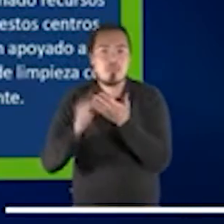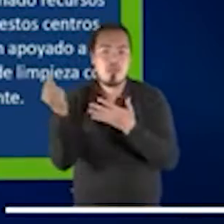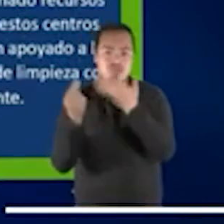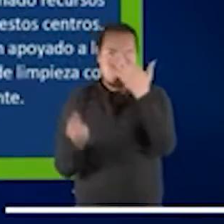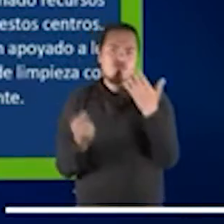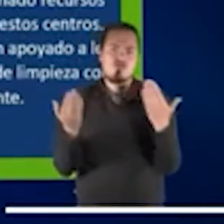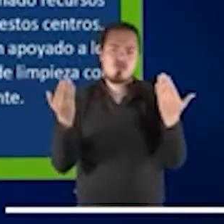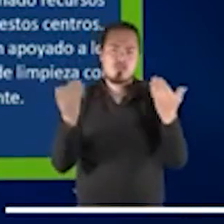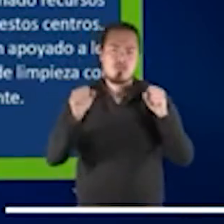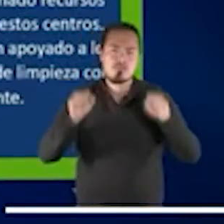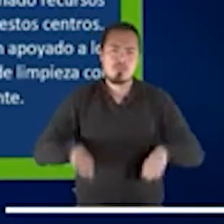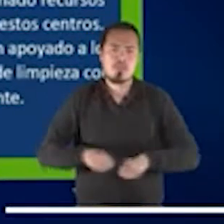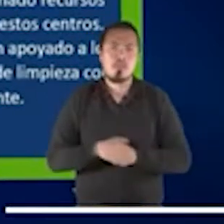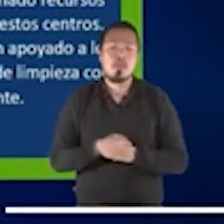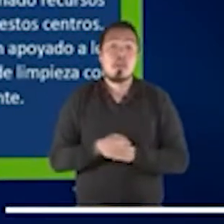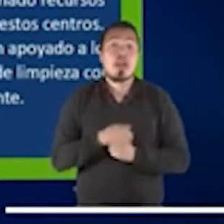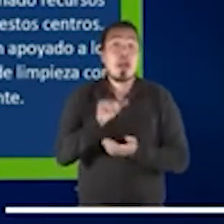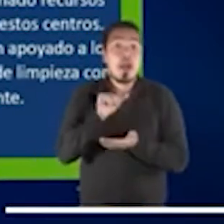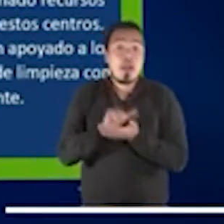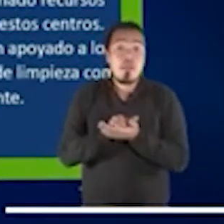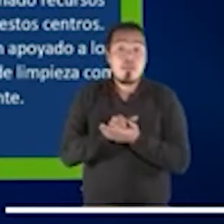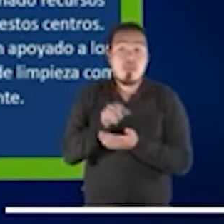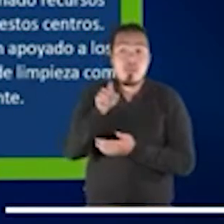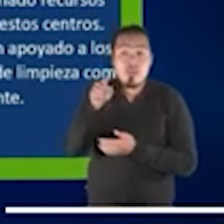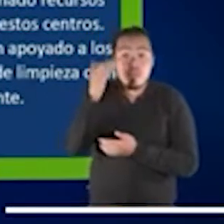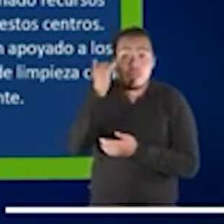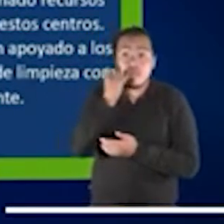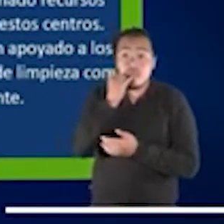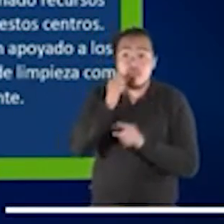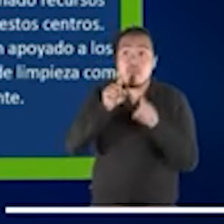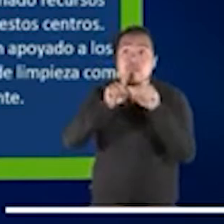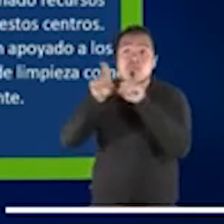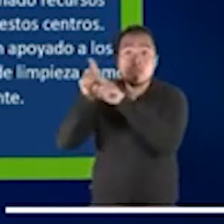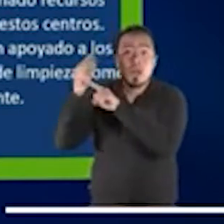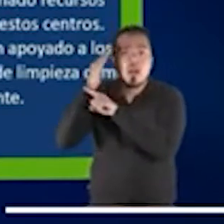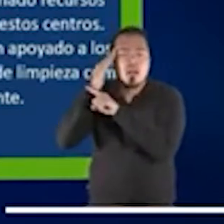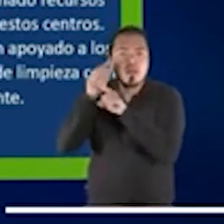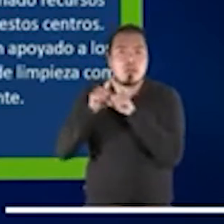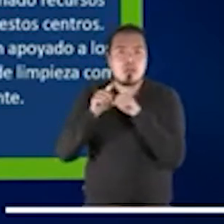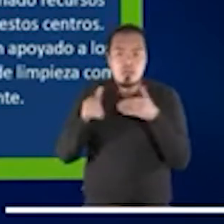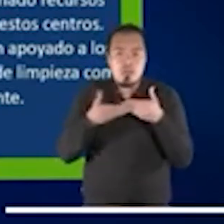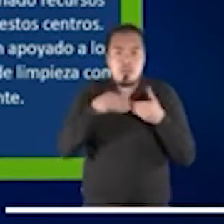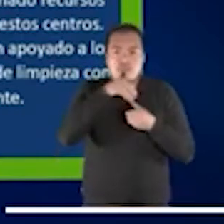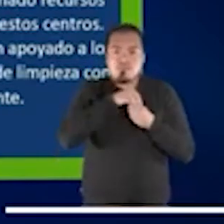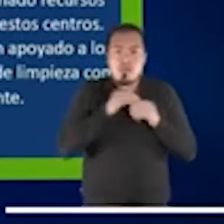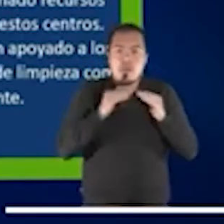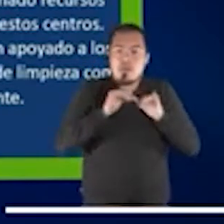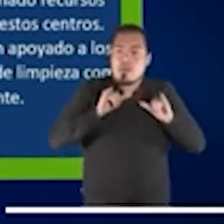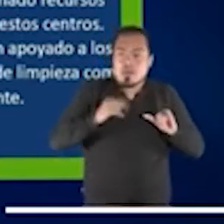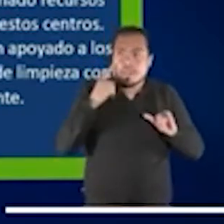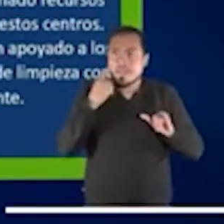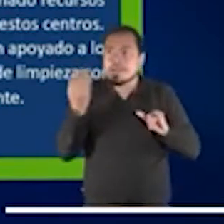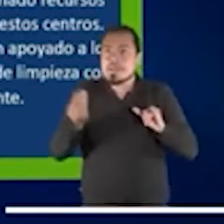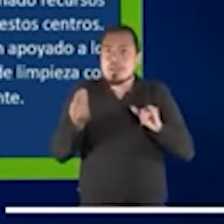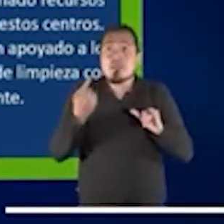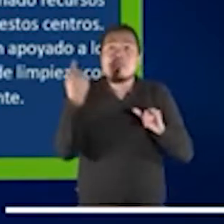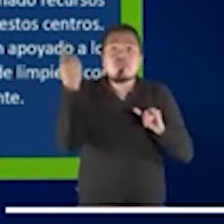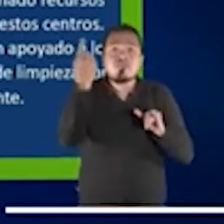para los centros en sí mismos de privación de libertad, se ha tenido que solucionar problemas de higiene,